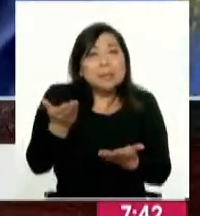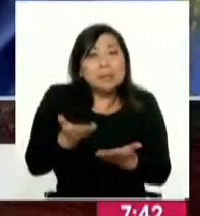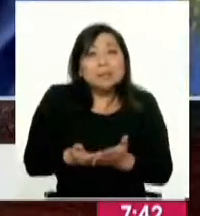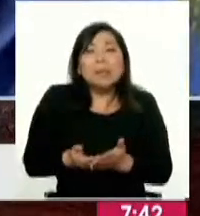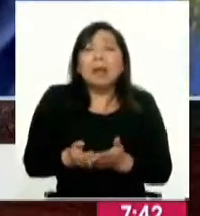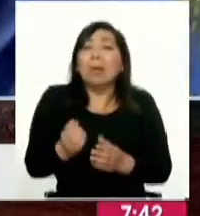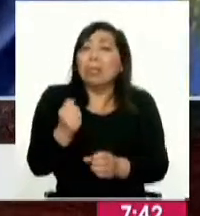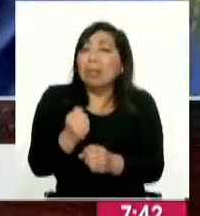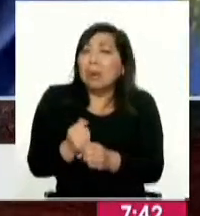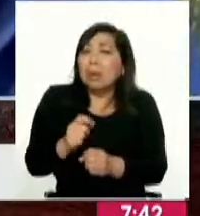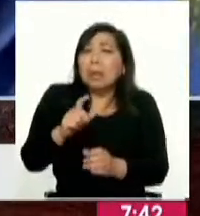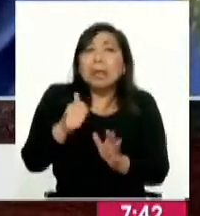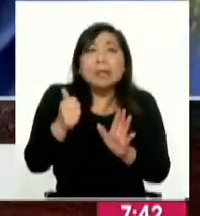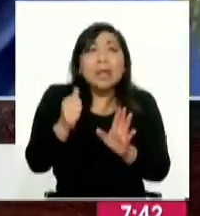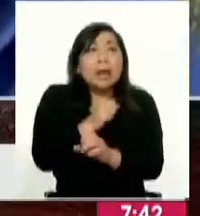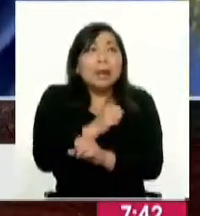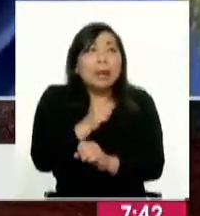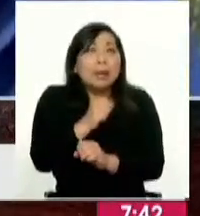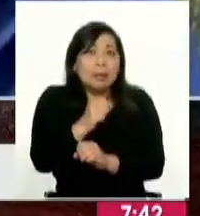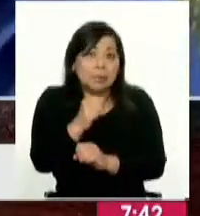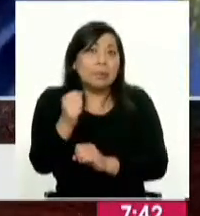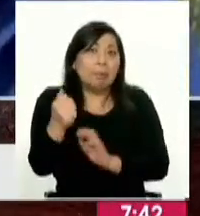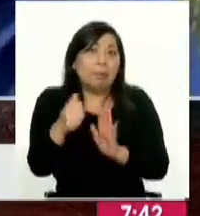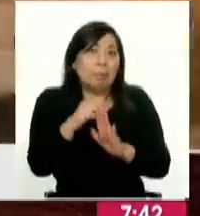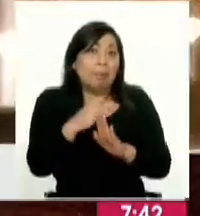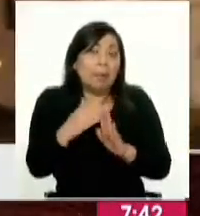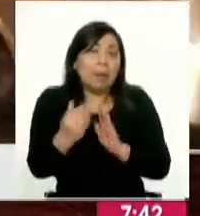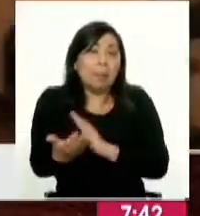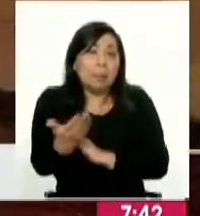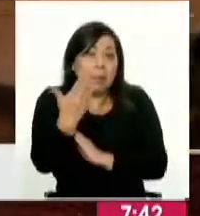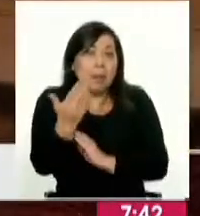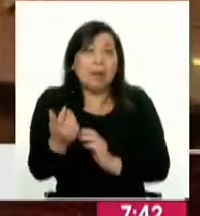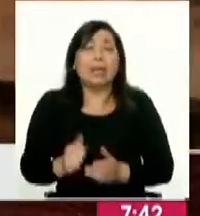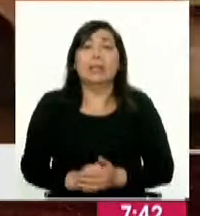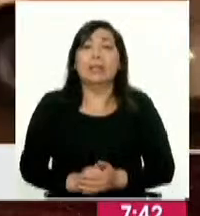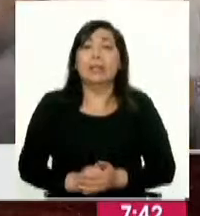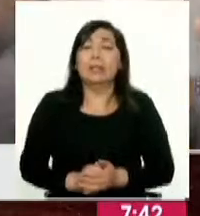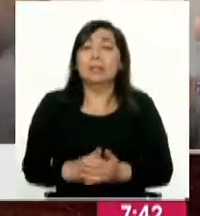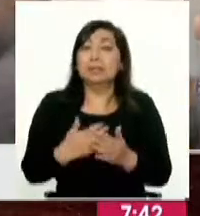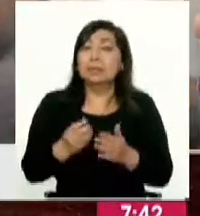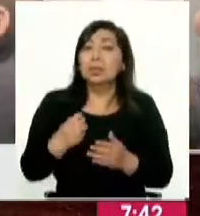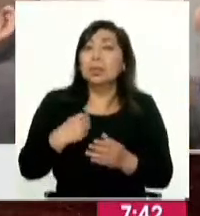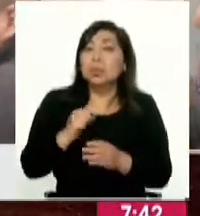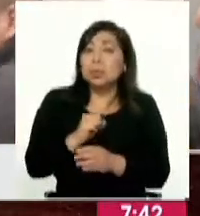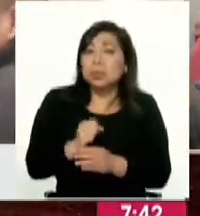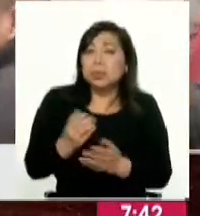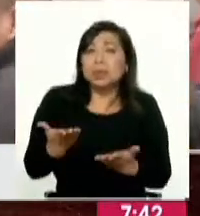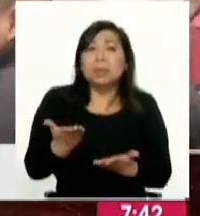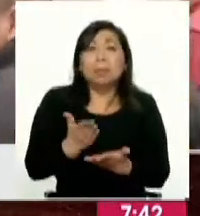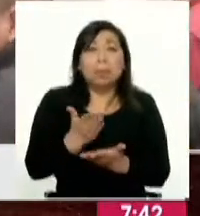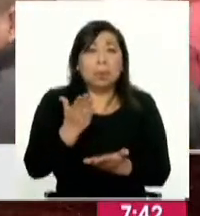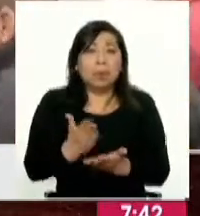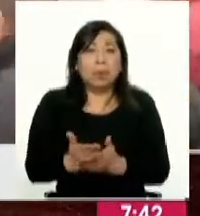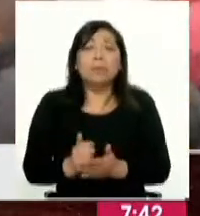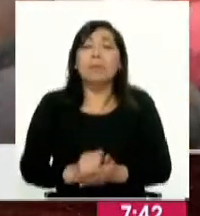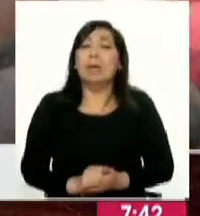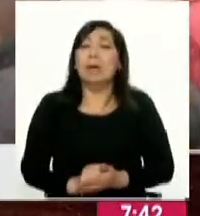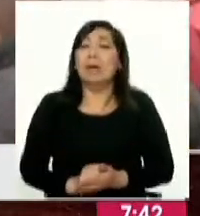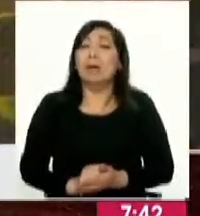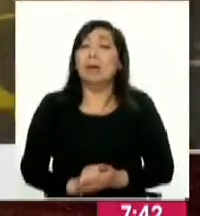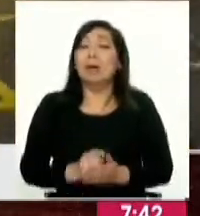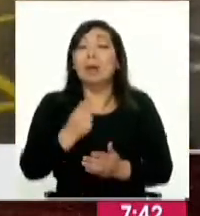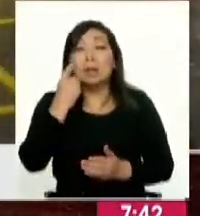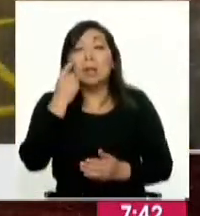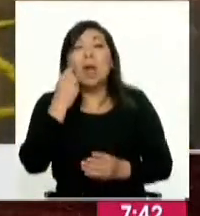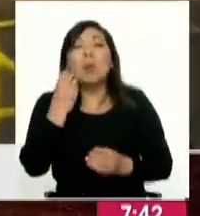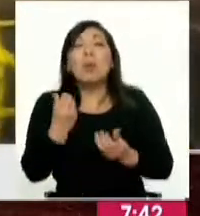funcionando desde las 6 y media de la mañana. Una de tus reportares decía que trabaja, que ya vive en Zubquillo y que ahí tenía dificultades en la estación. Vamos